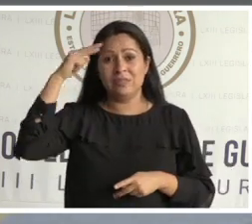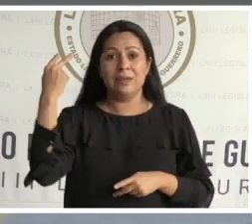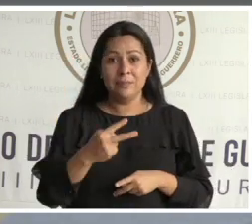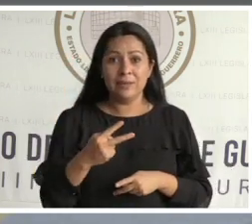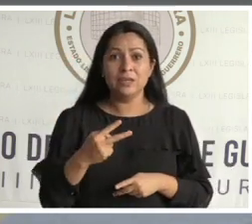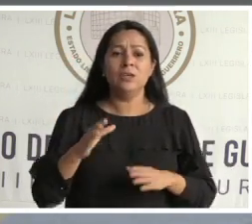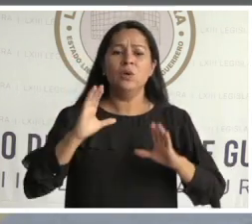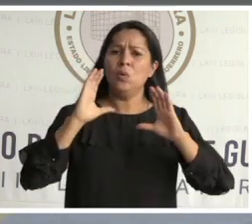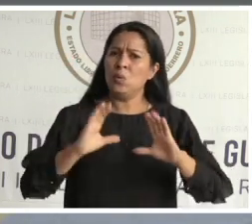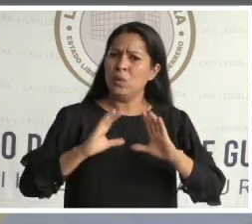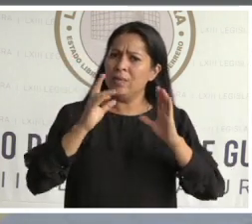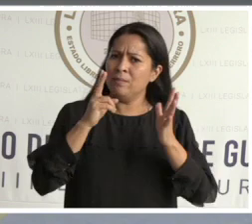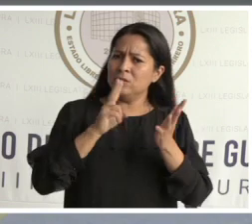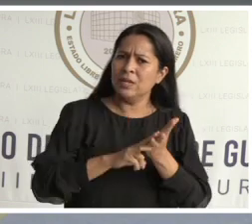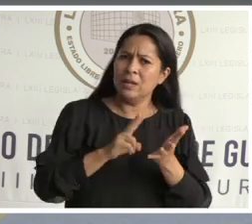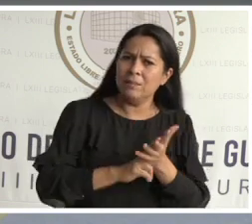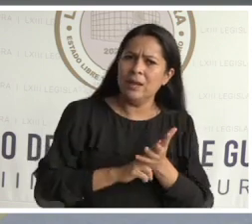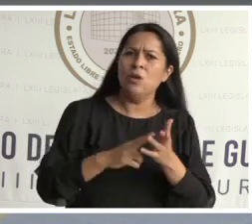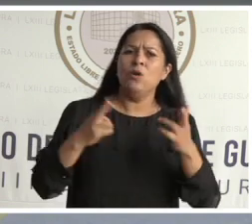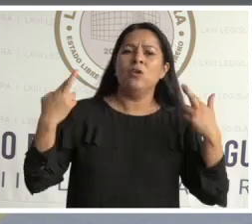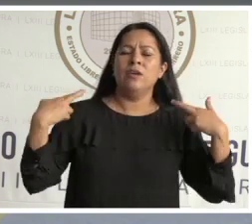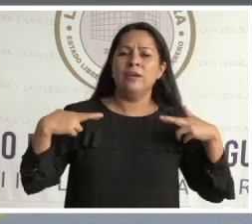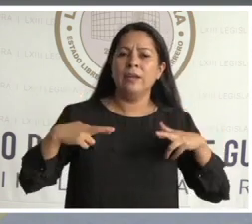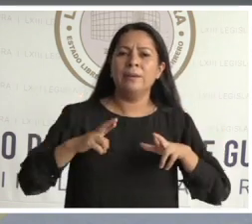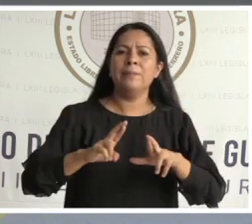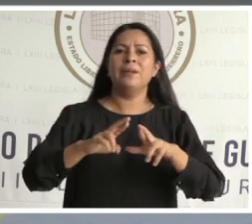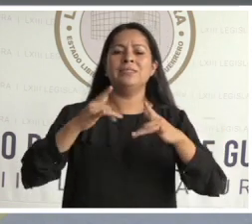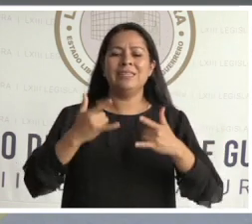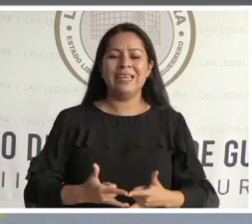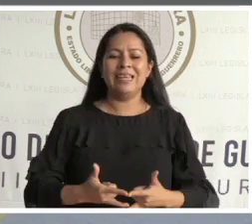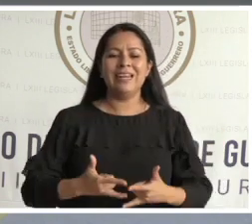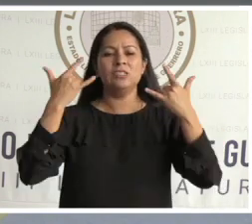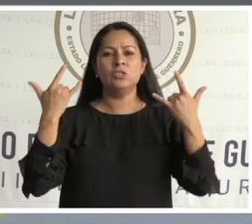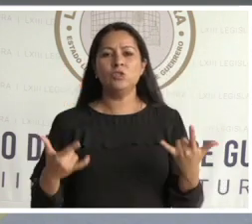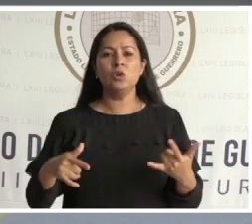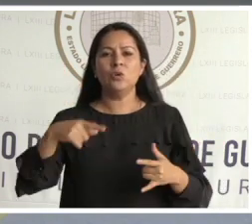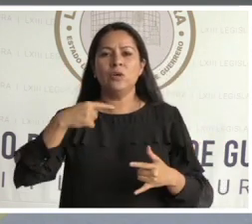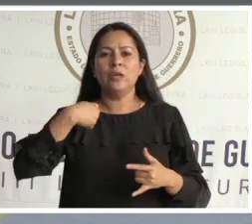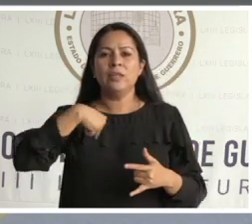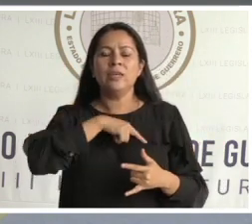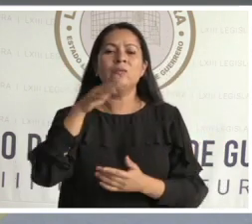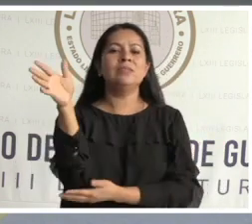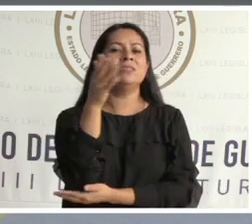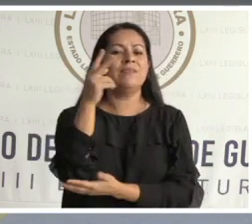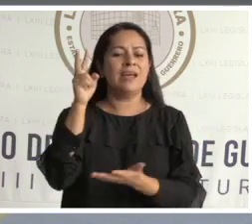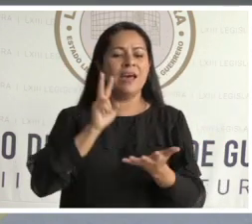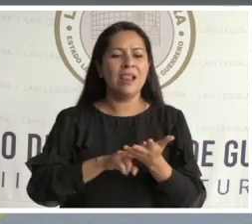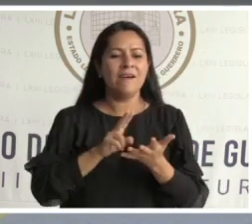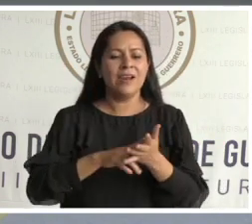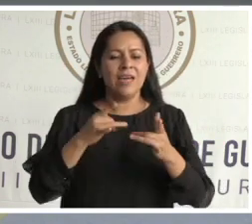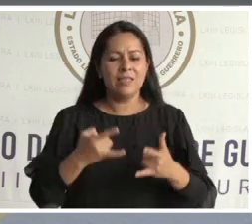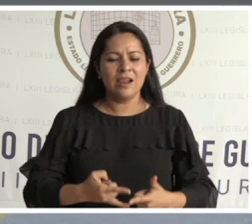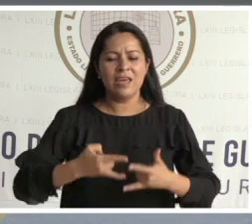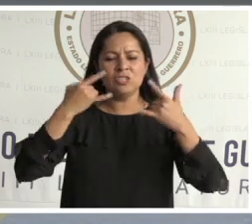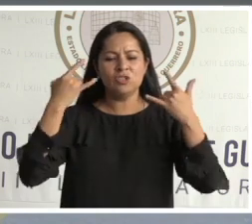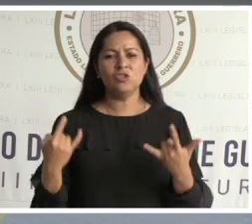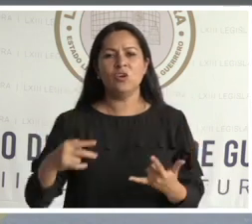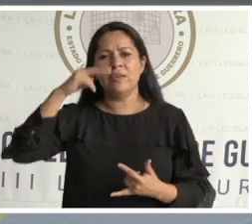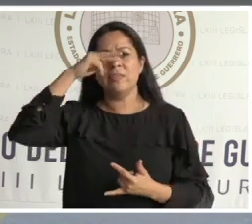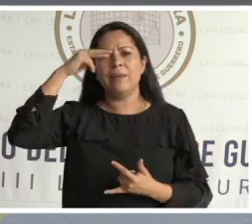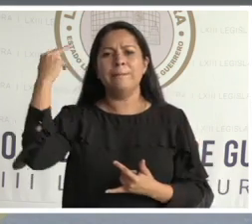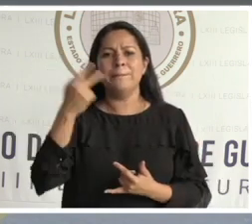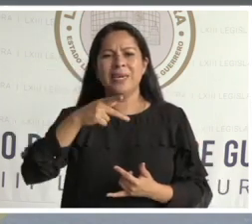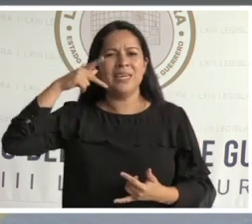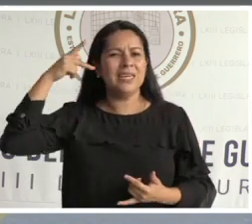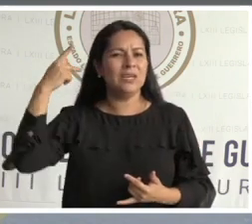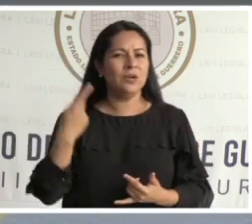principios y valores que representa, pues la historia de nuestra bandera va ligada a la historia del país, porque